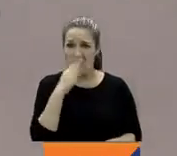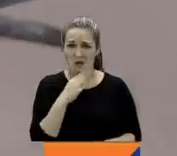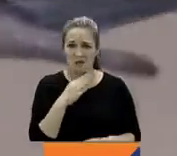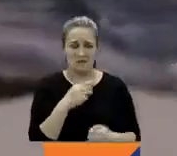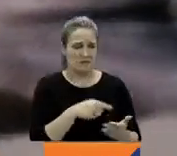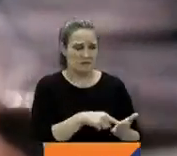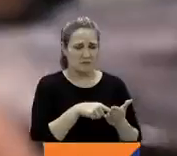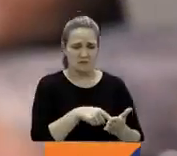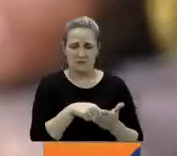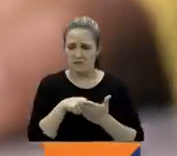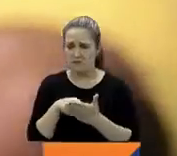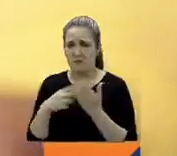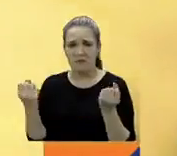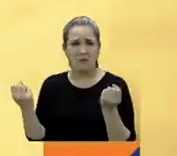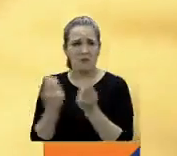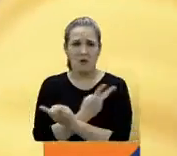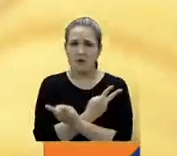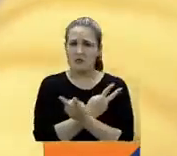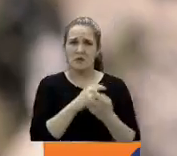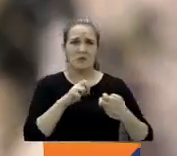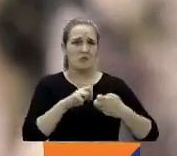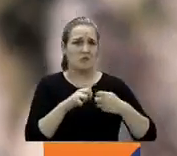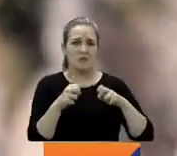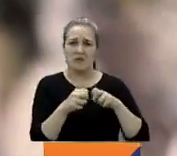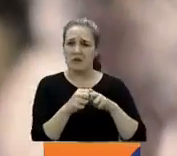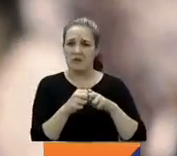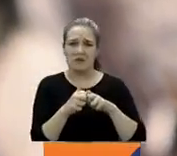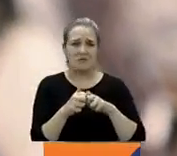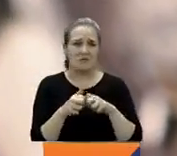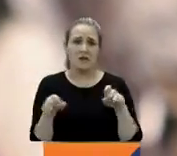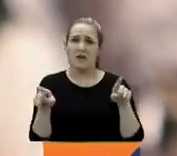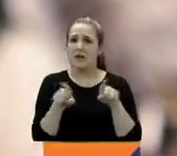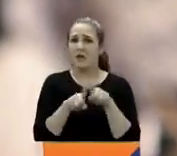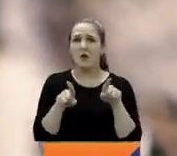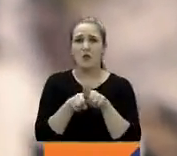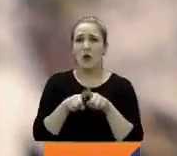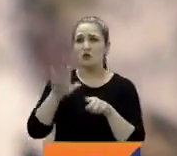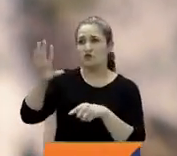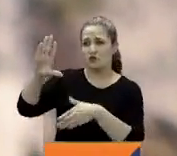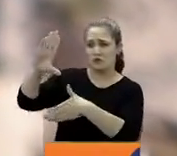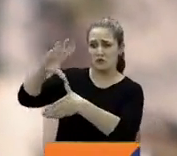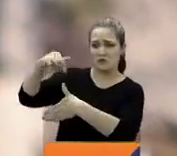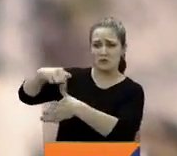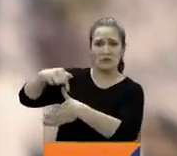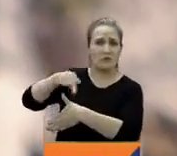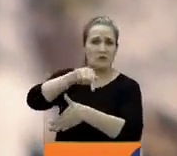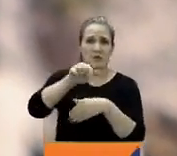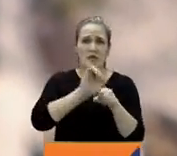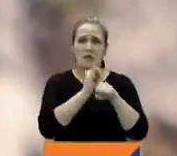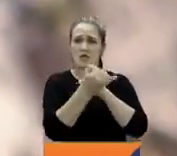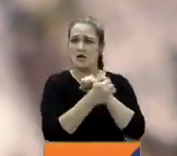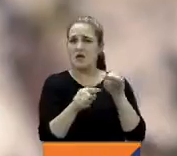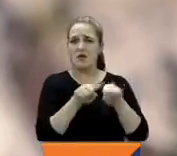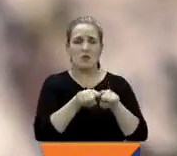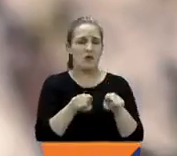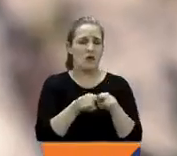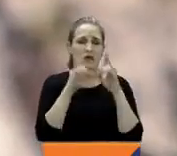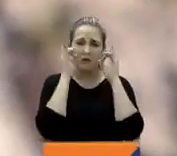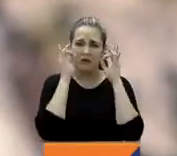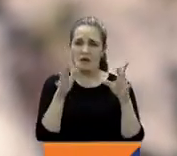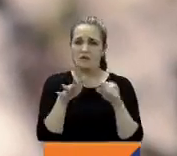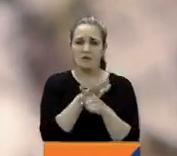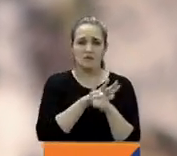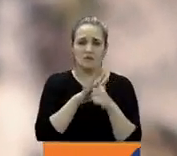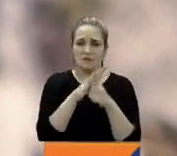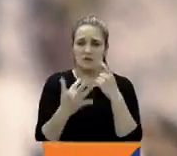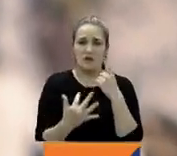dando dan que nosotros ya tenemos como cualquier ciudad grande del continente, cosas que son aberrantes para nosotros que se están dando aquí en la isla.